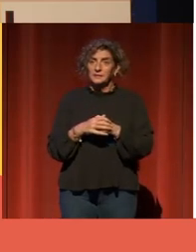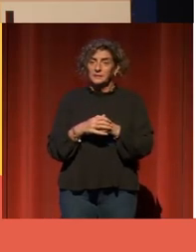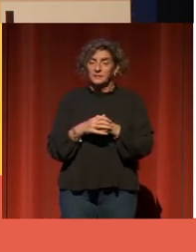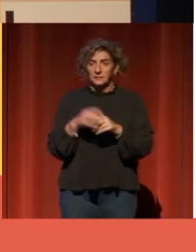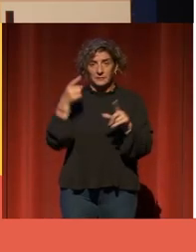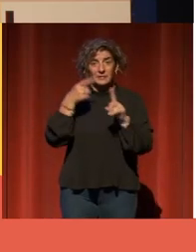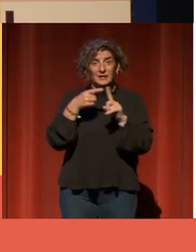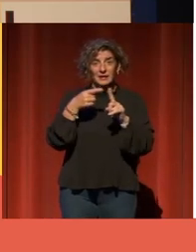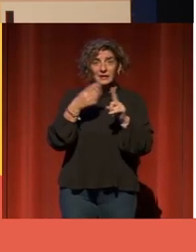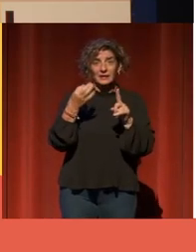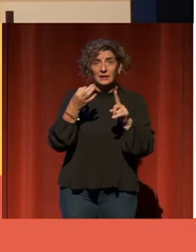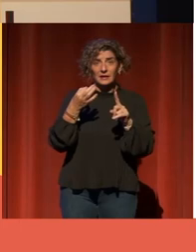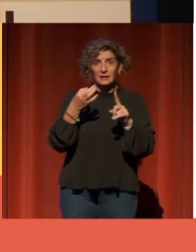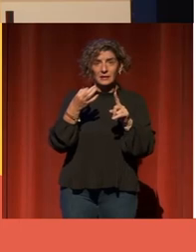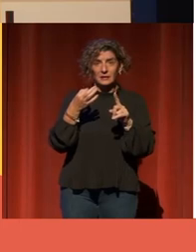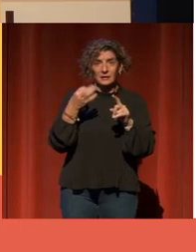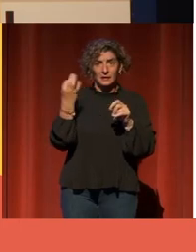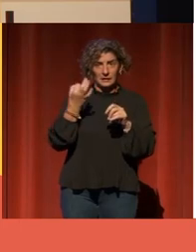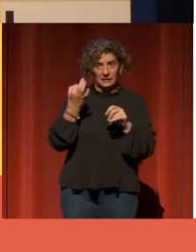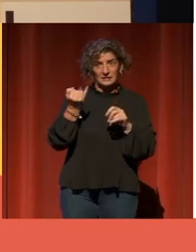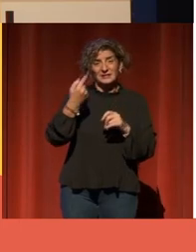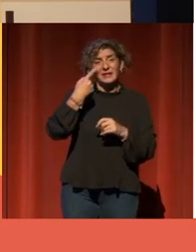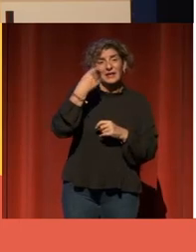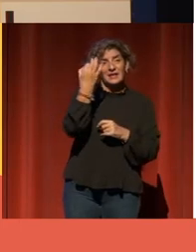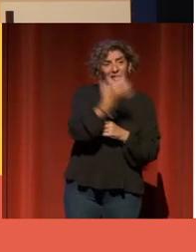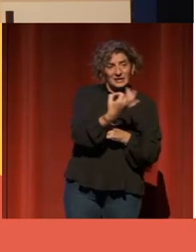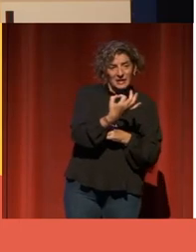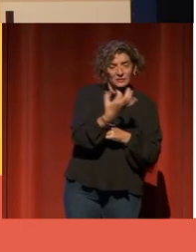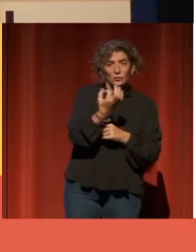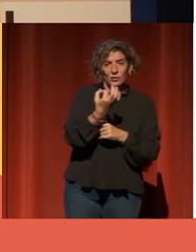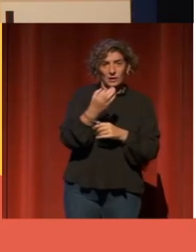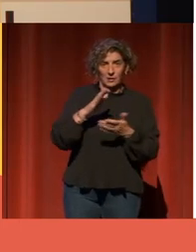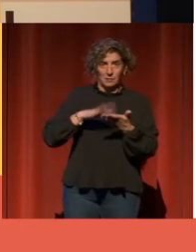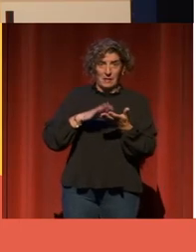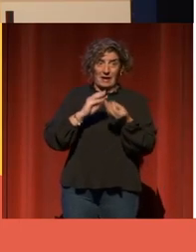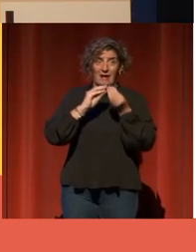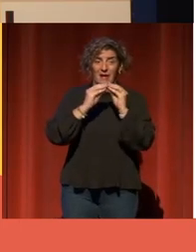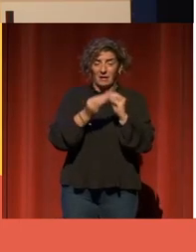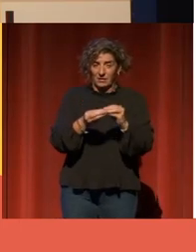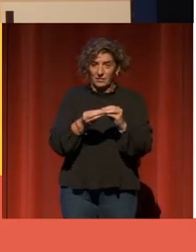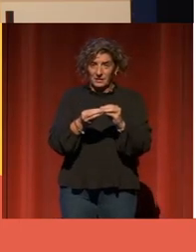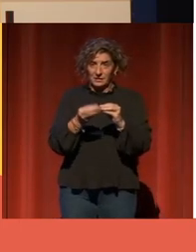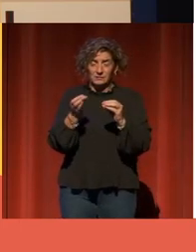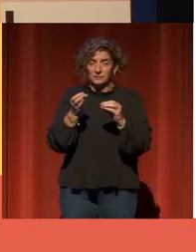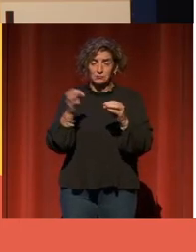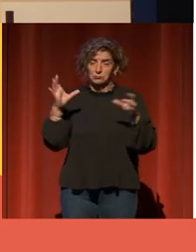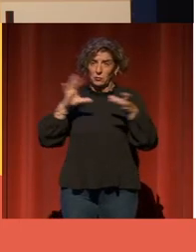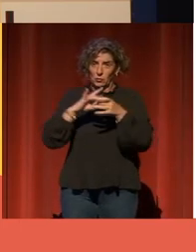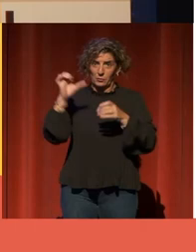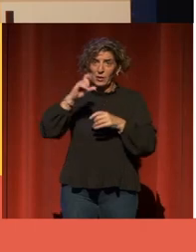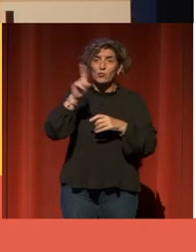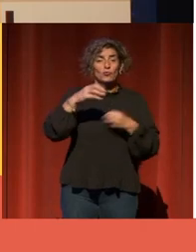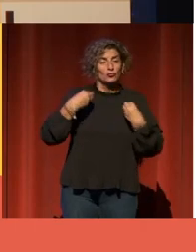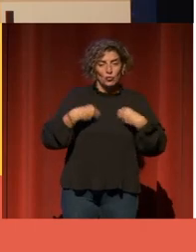la definición de qué está en riesgo es diferente para cada Estado miembro de la Unión Europea. Y no es lo mismo